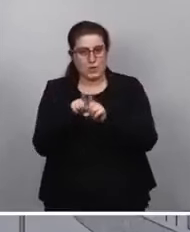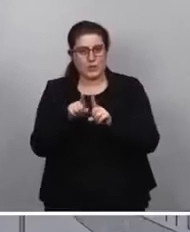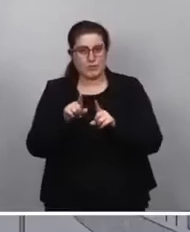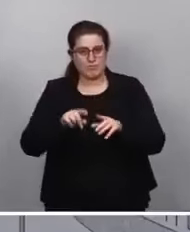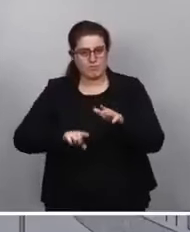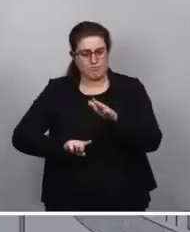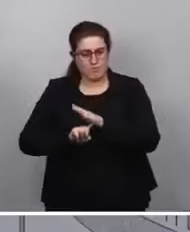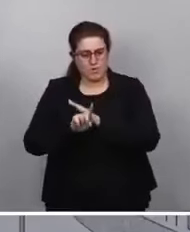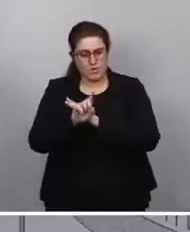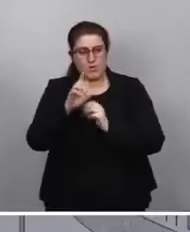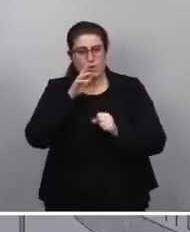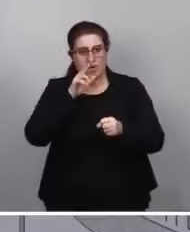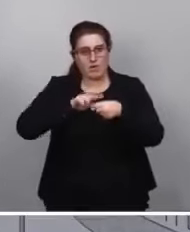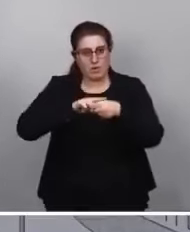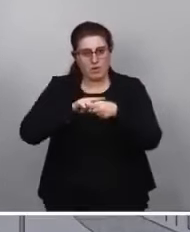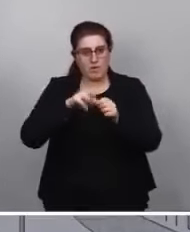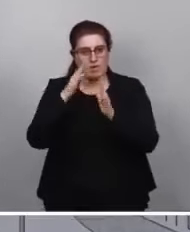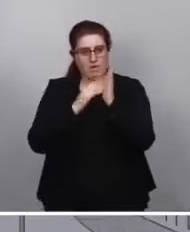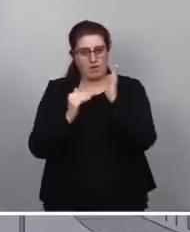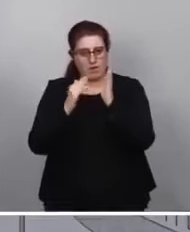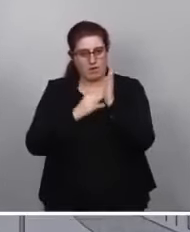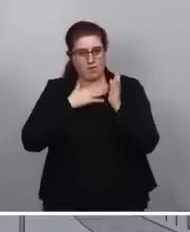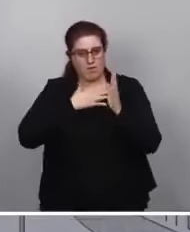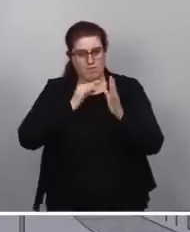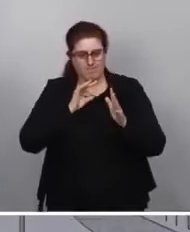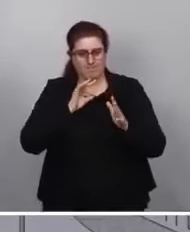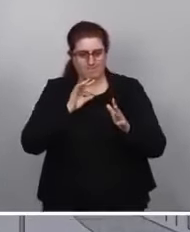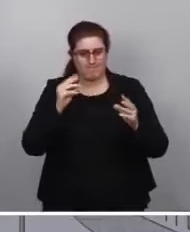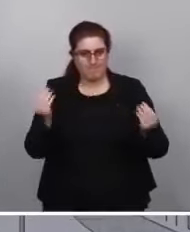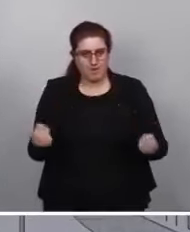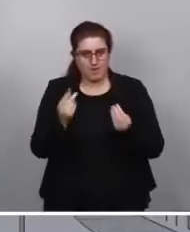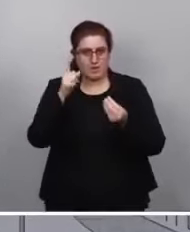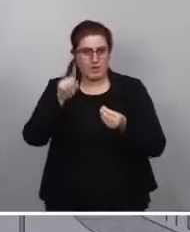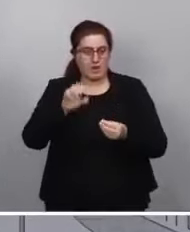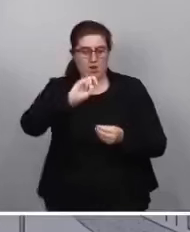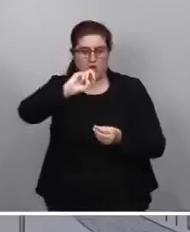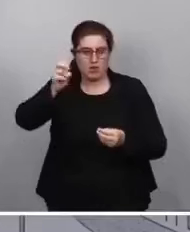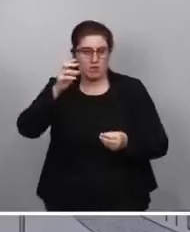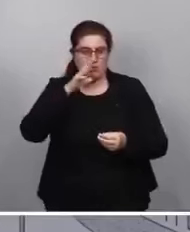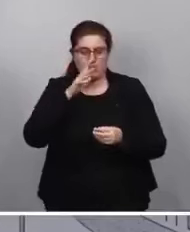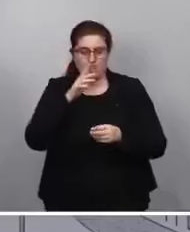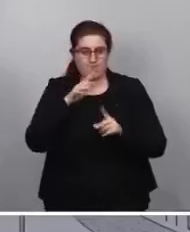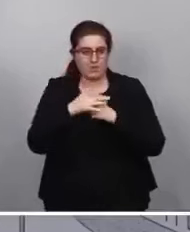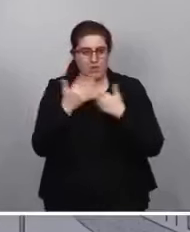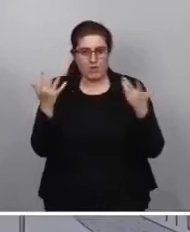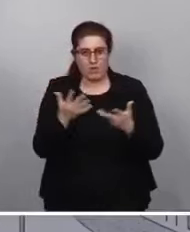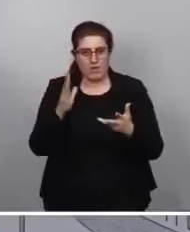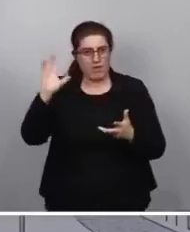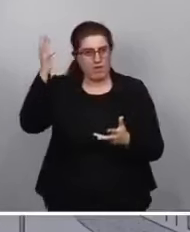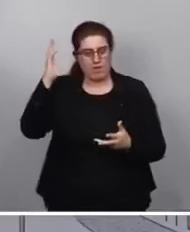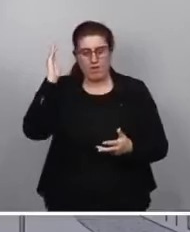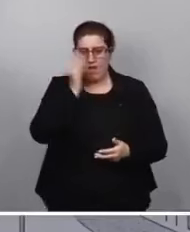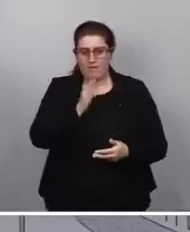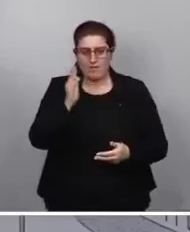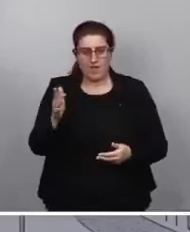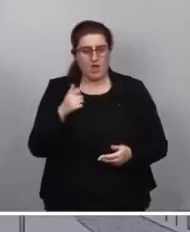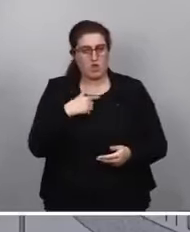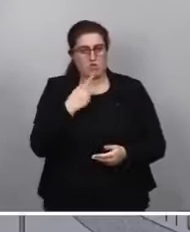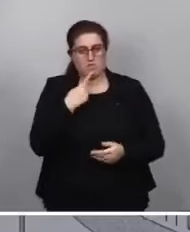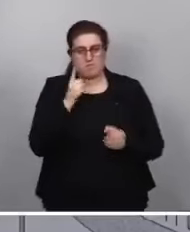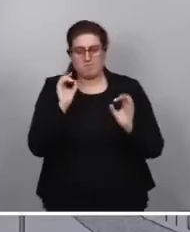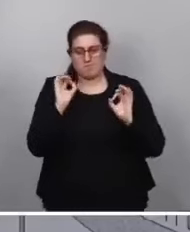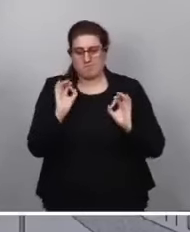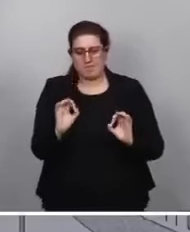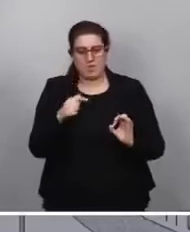de esta provincia de Valencia y otras que se han visto afectadas por esta emergencia climática. Por tanto, yo lo que quiero decir